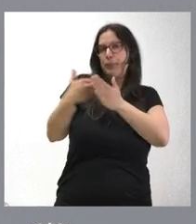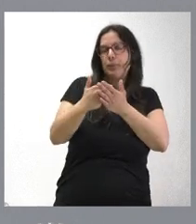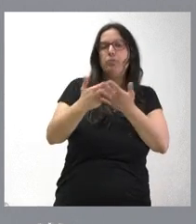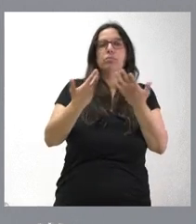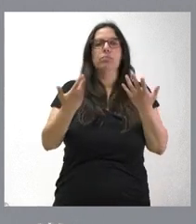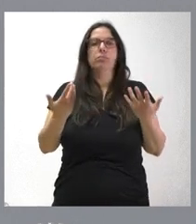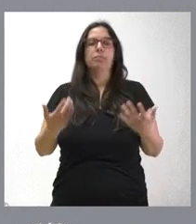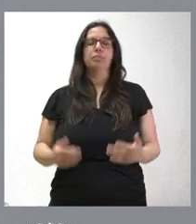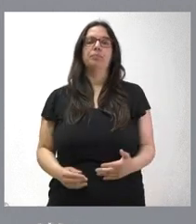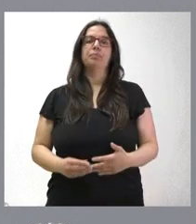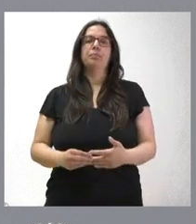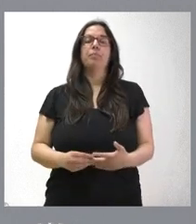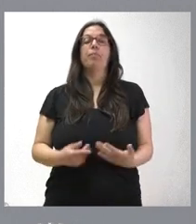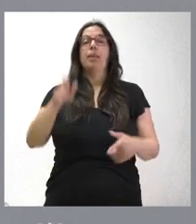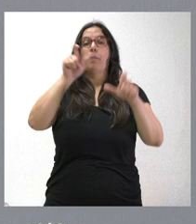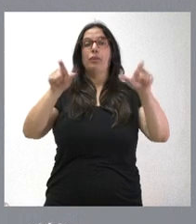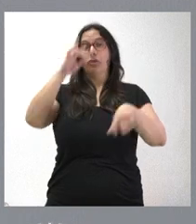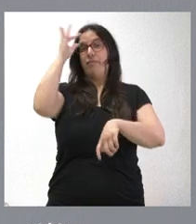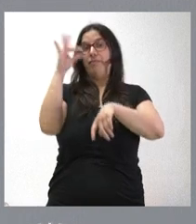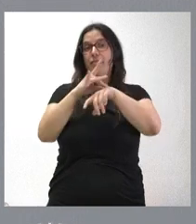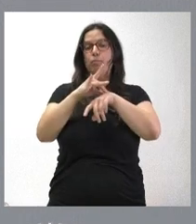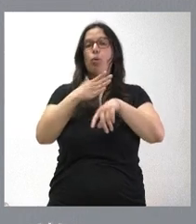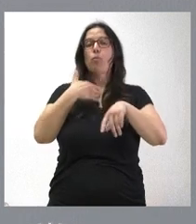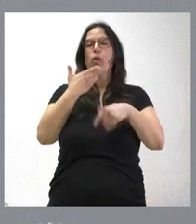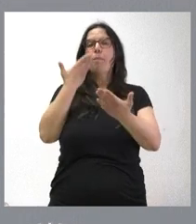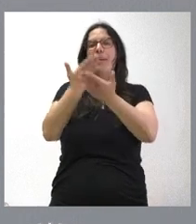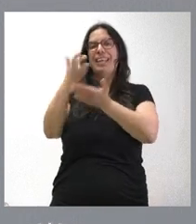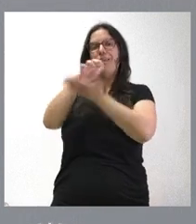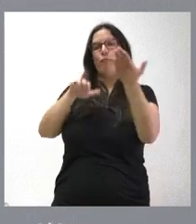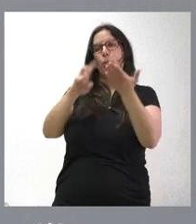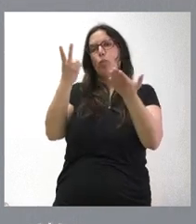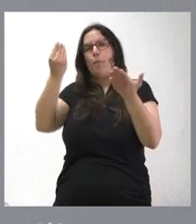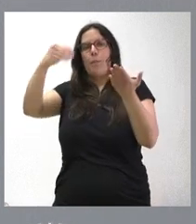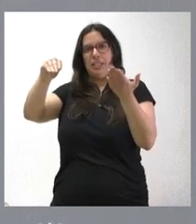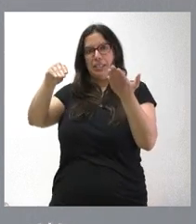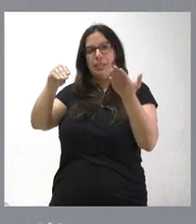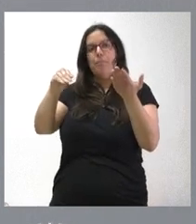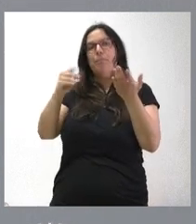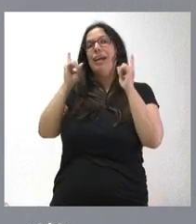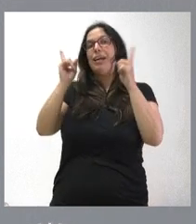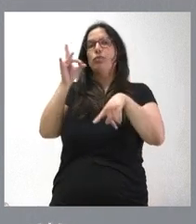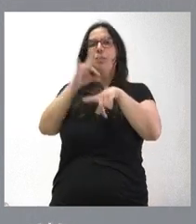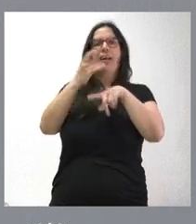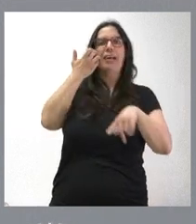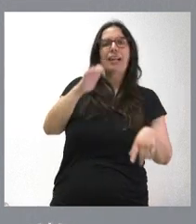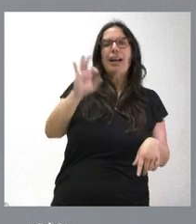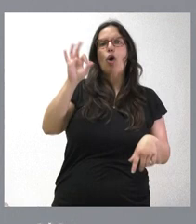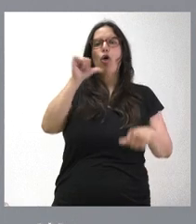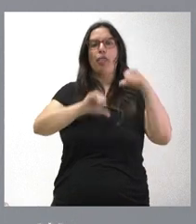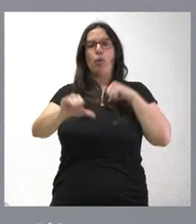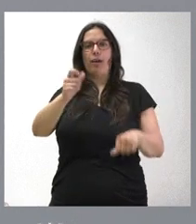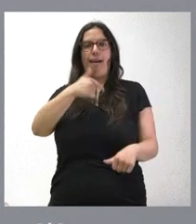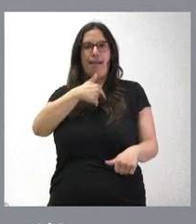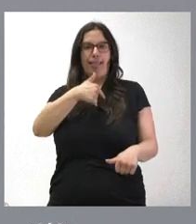últimas décadas. Los pacientes podrán recabar otro informe facultativo en los casos de enfermedades raras o de cirugía cardíaca,